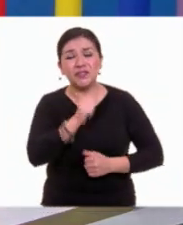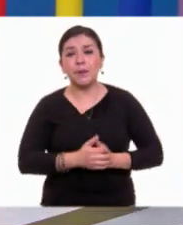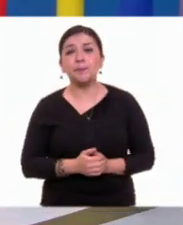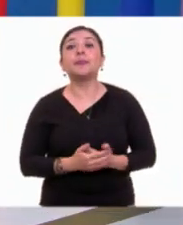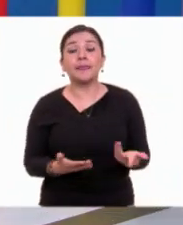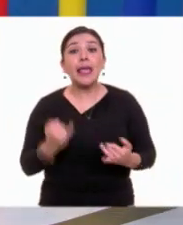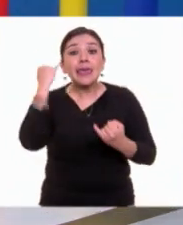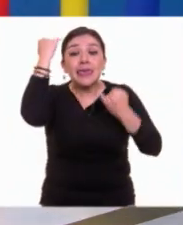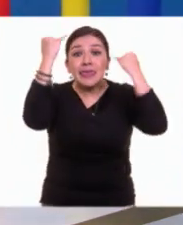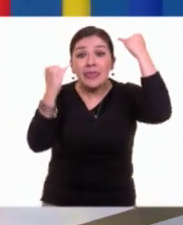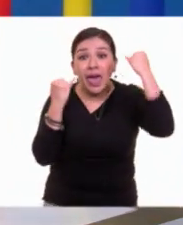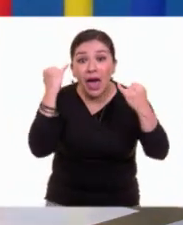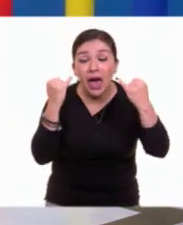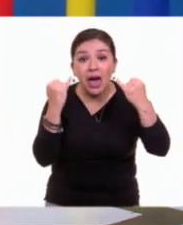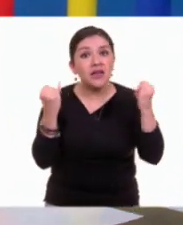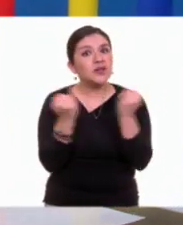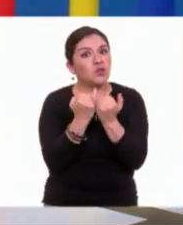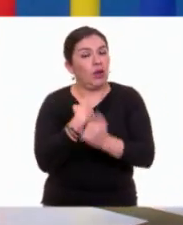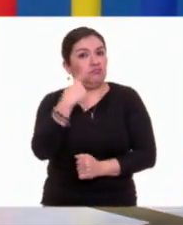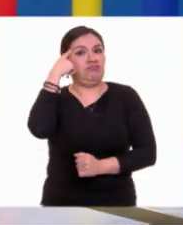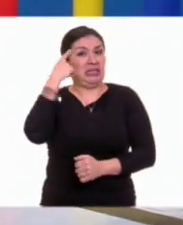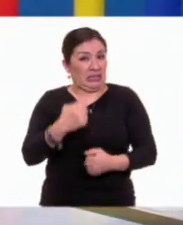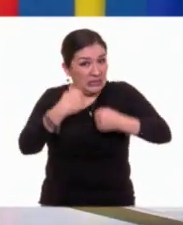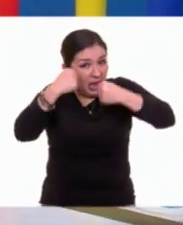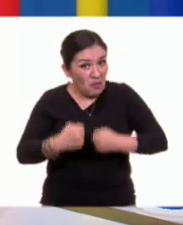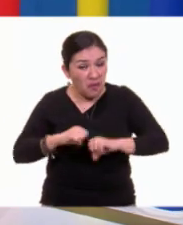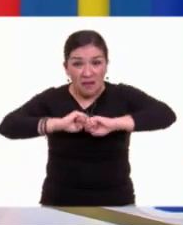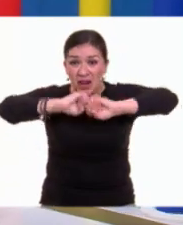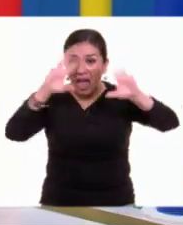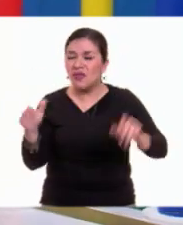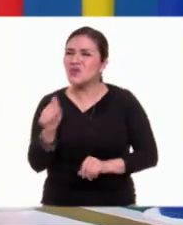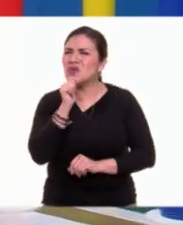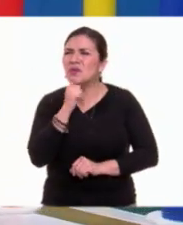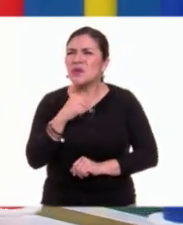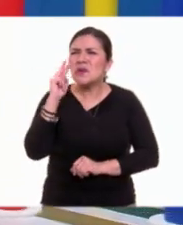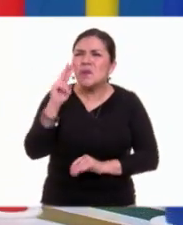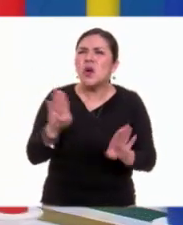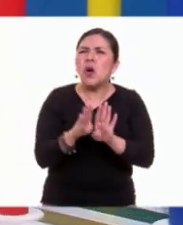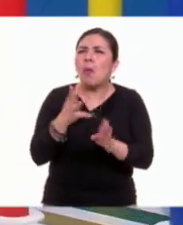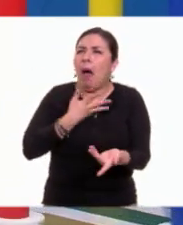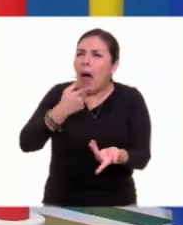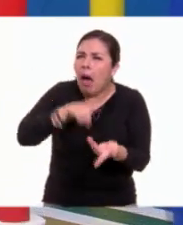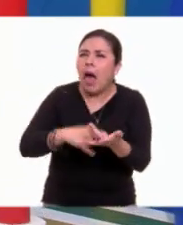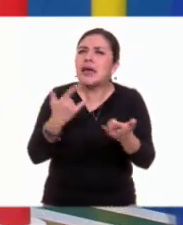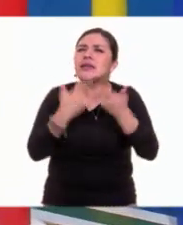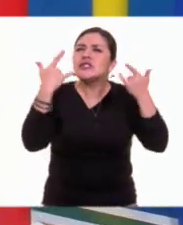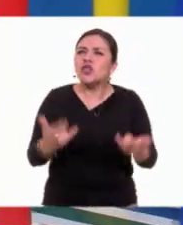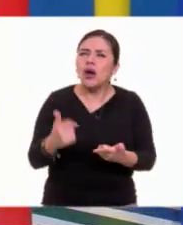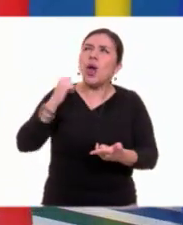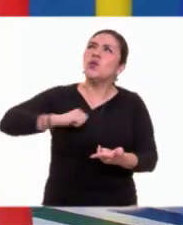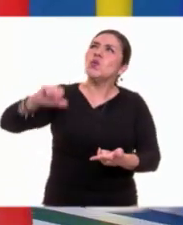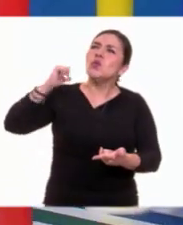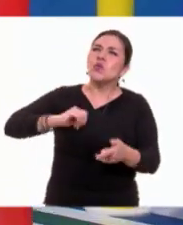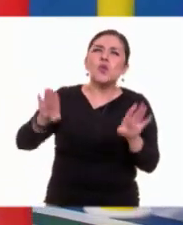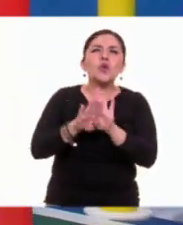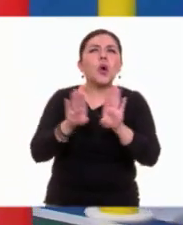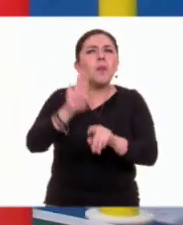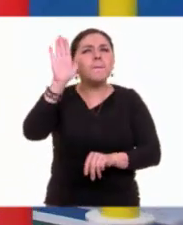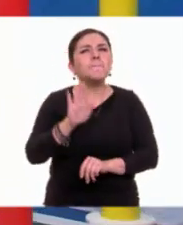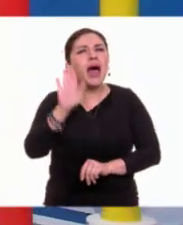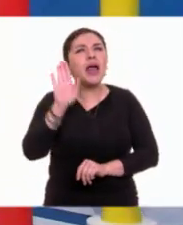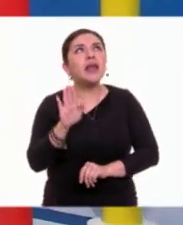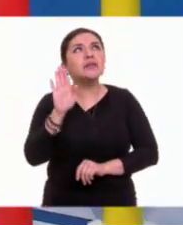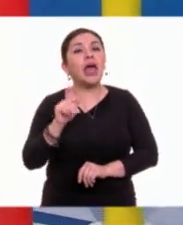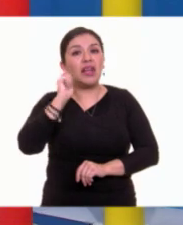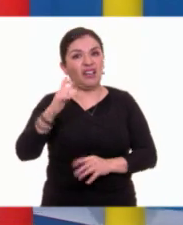la idea, pues, tampoco me queda muy clara, porque veo referencias históricas del pasado, como si se tratara